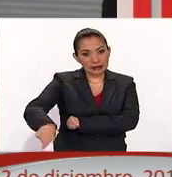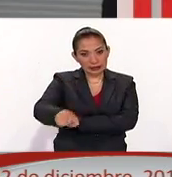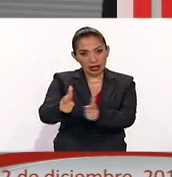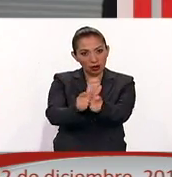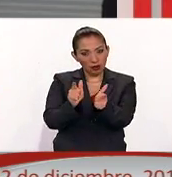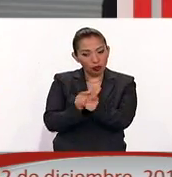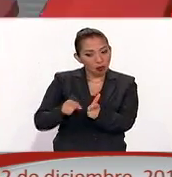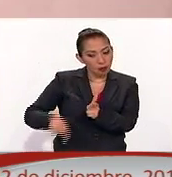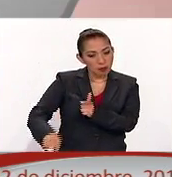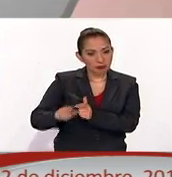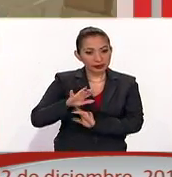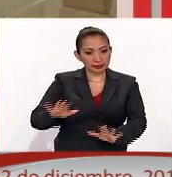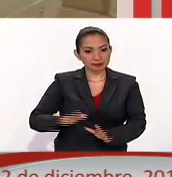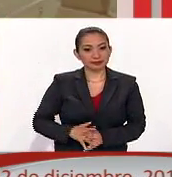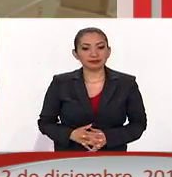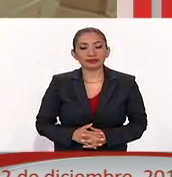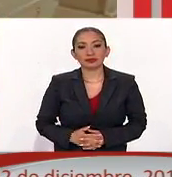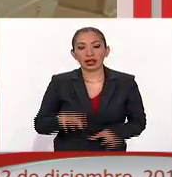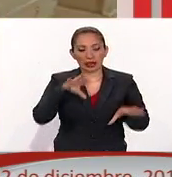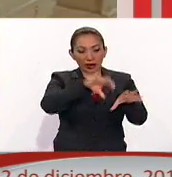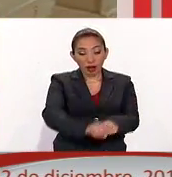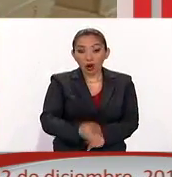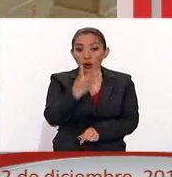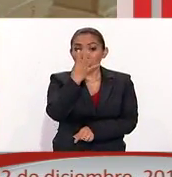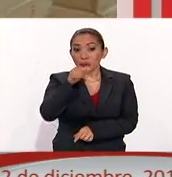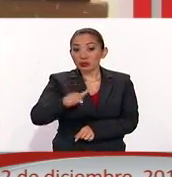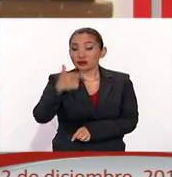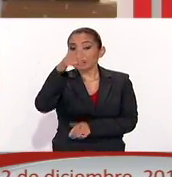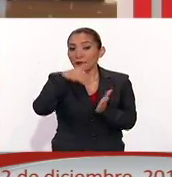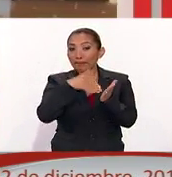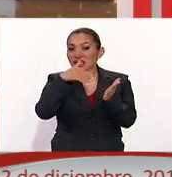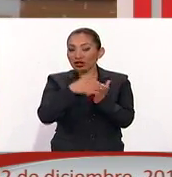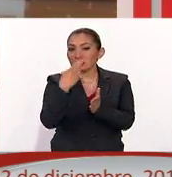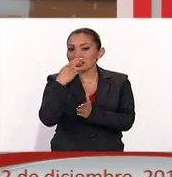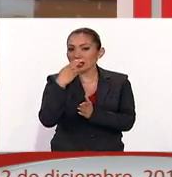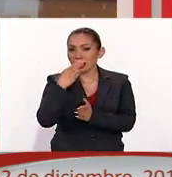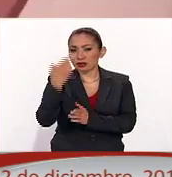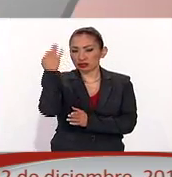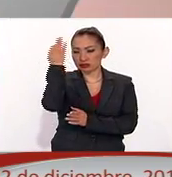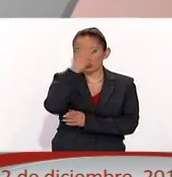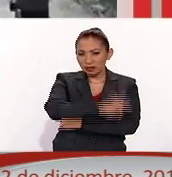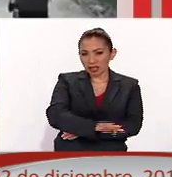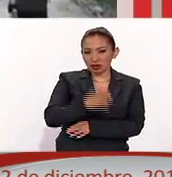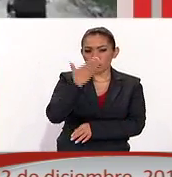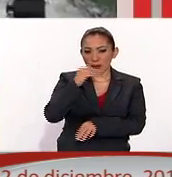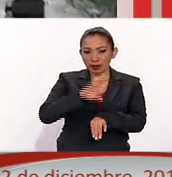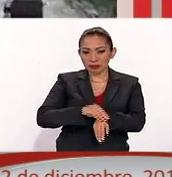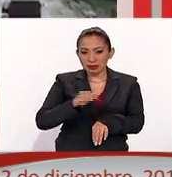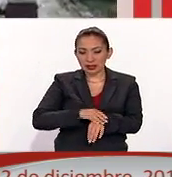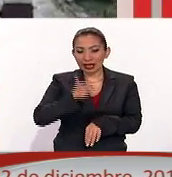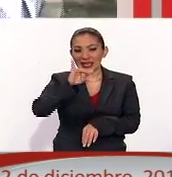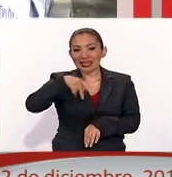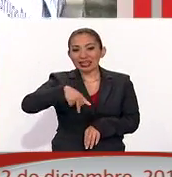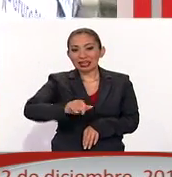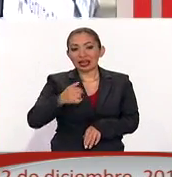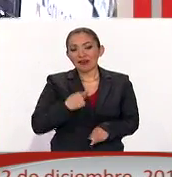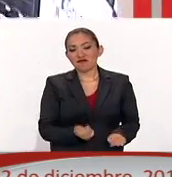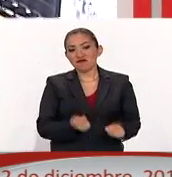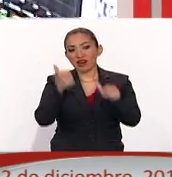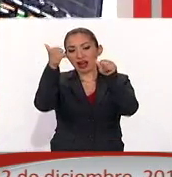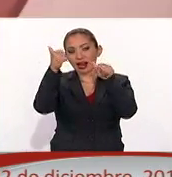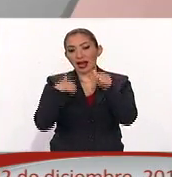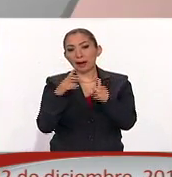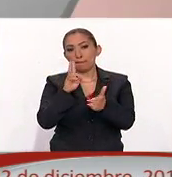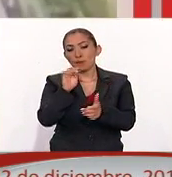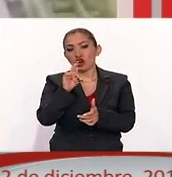organización delictiva. Decomisan 4.7 millones de cigarros ilegales. ICA, fuera de la Bolsa Mexicana de